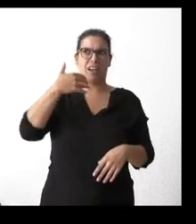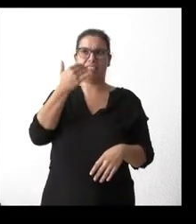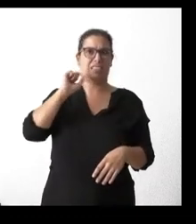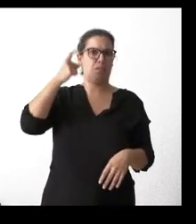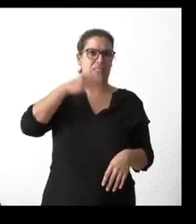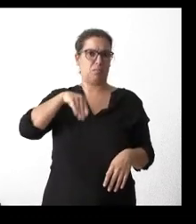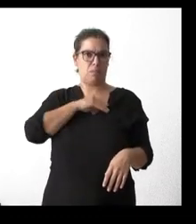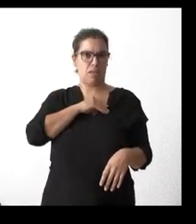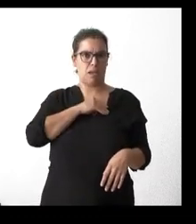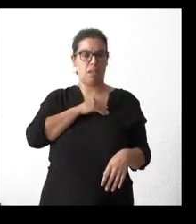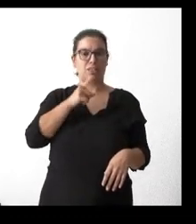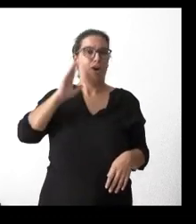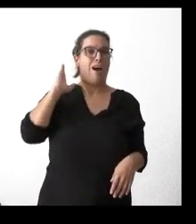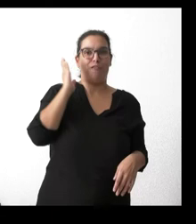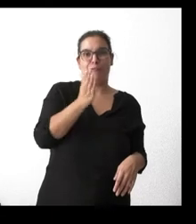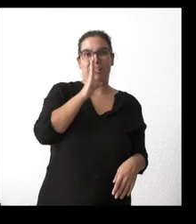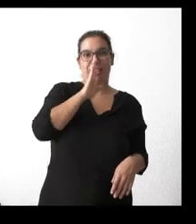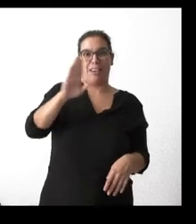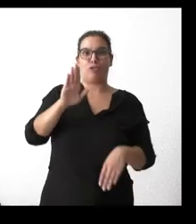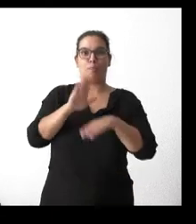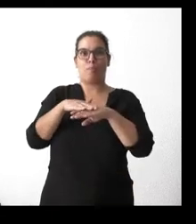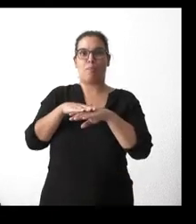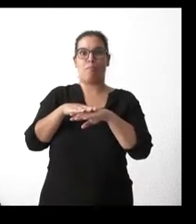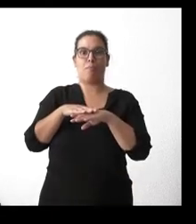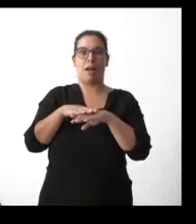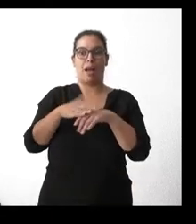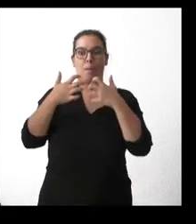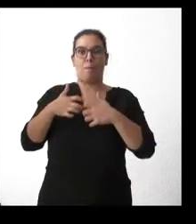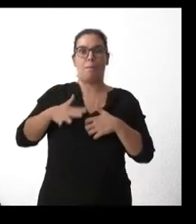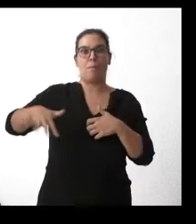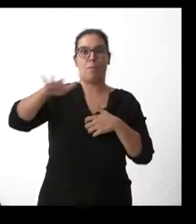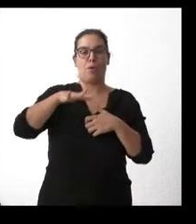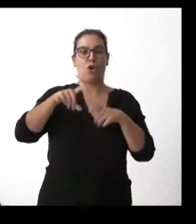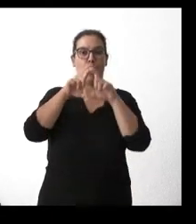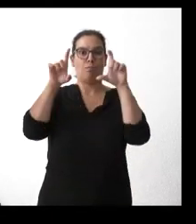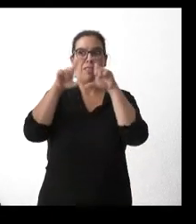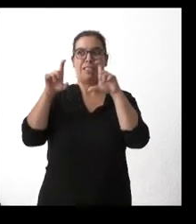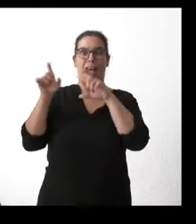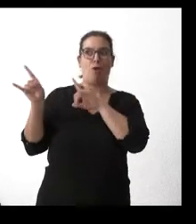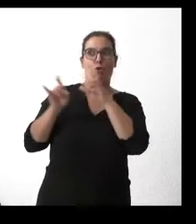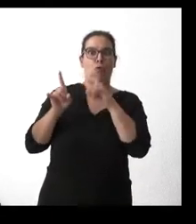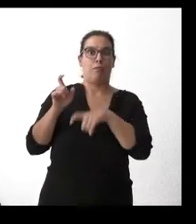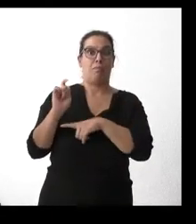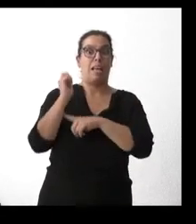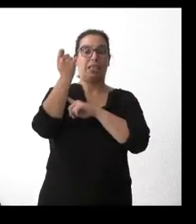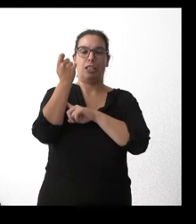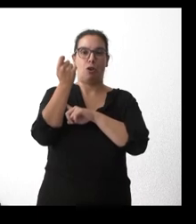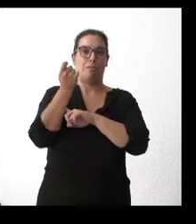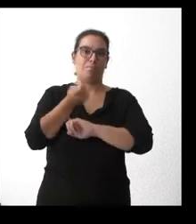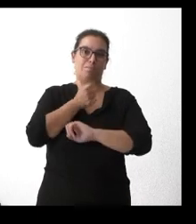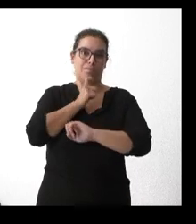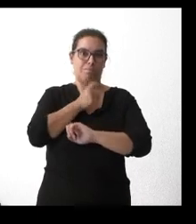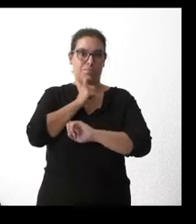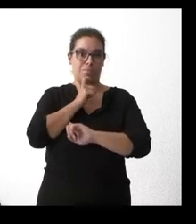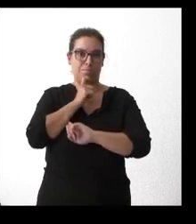y afecta directamente a la posibilidad de éxito, que es muy elevado, es verdad, en la implantación de empresas en este polígono industrial,